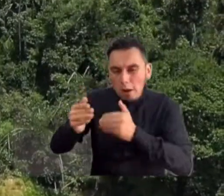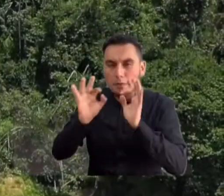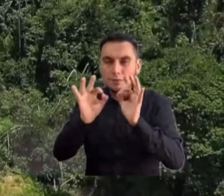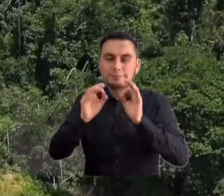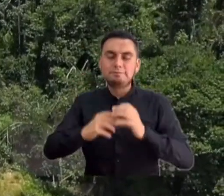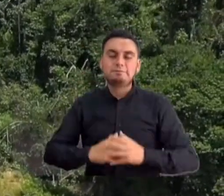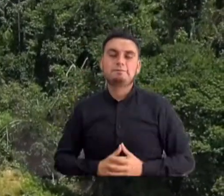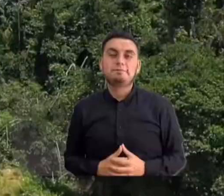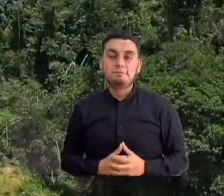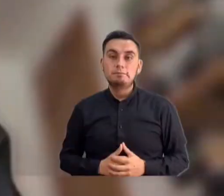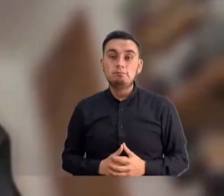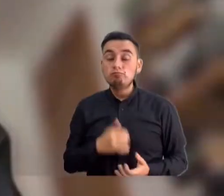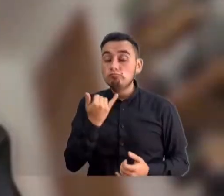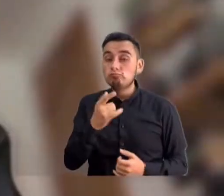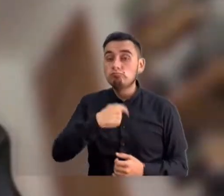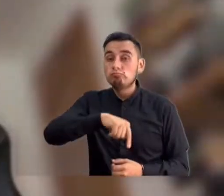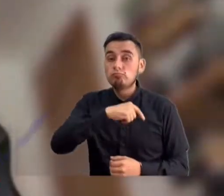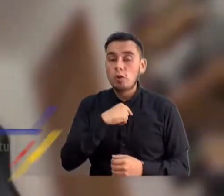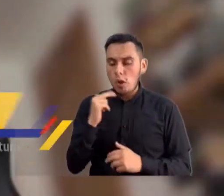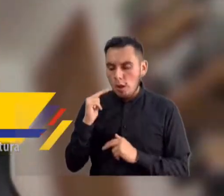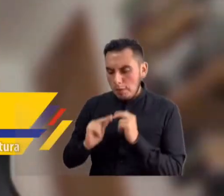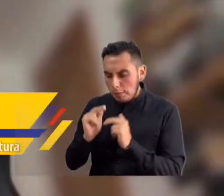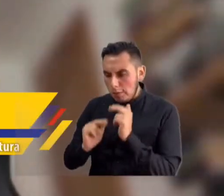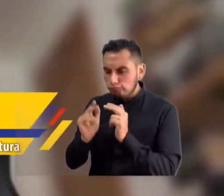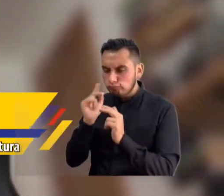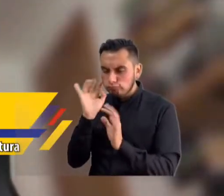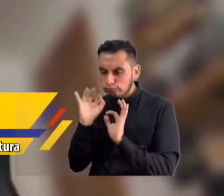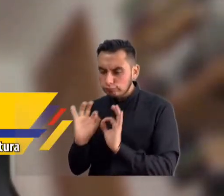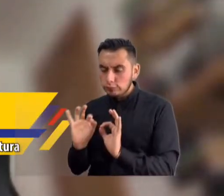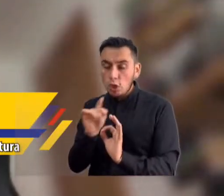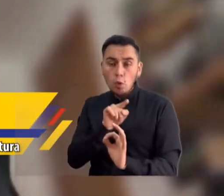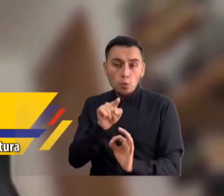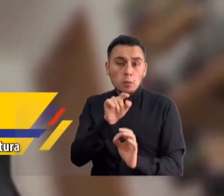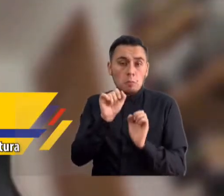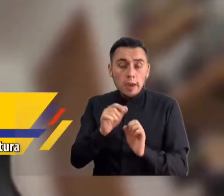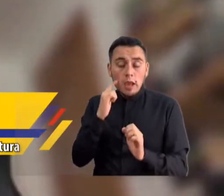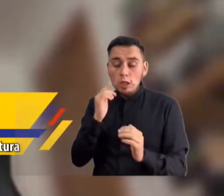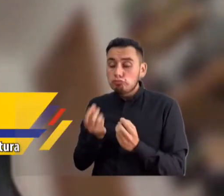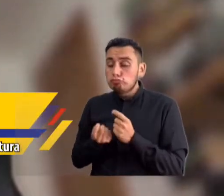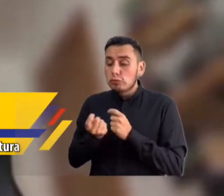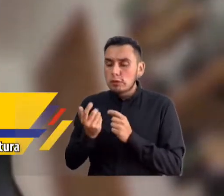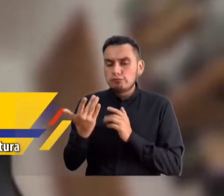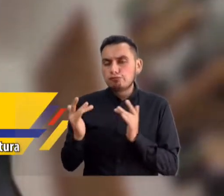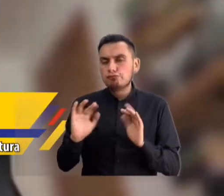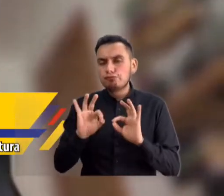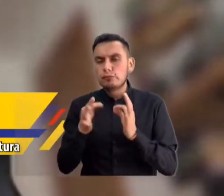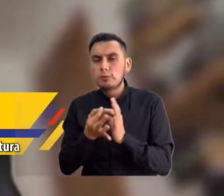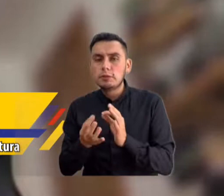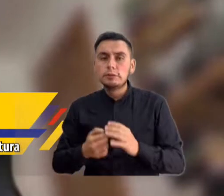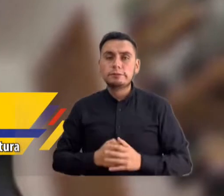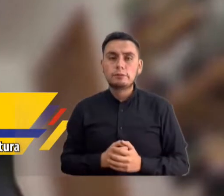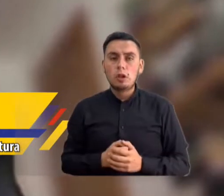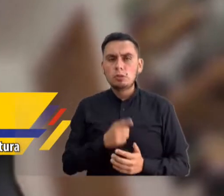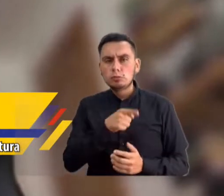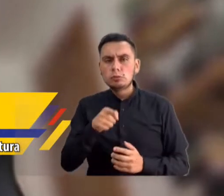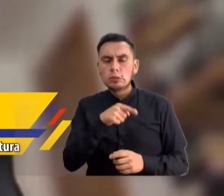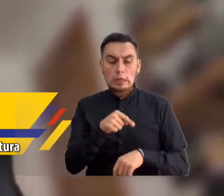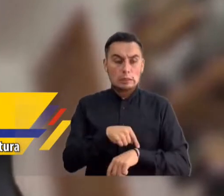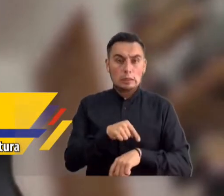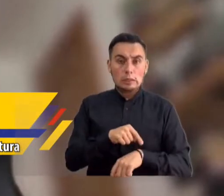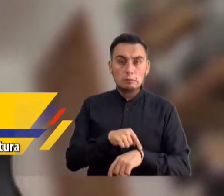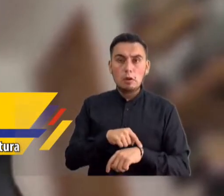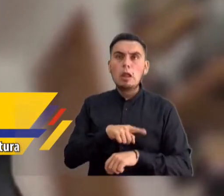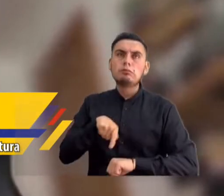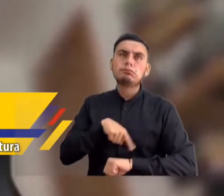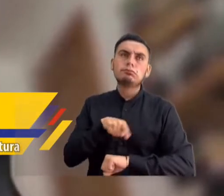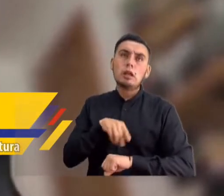ejecuten a cabalidad. Y al poder hacer las obras, usted va a poder estar más cerca de su familia, usted va a poder